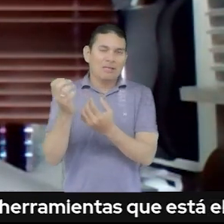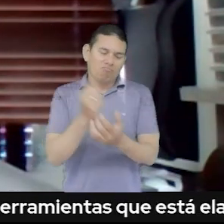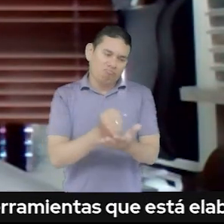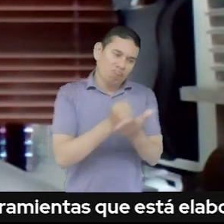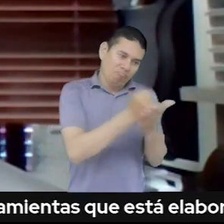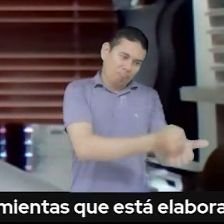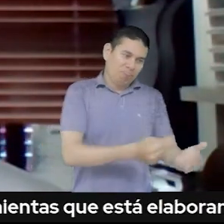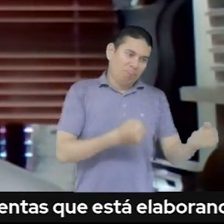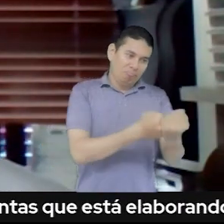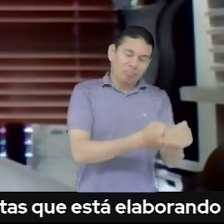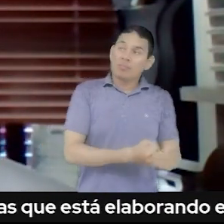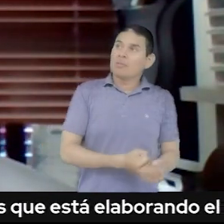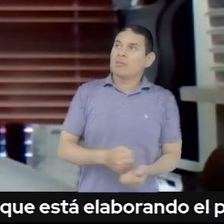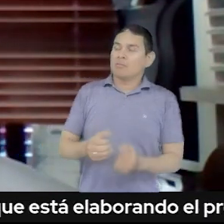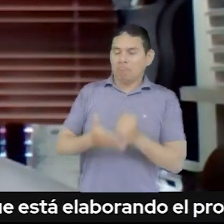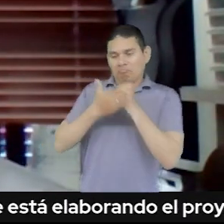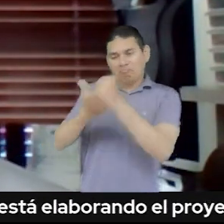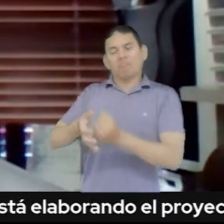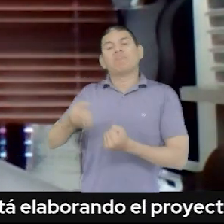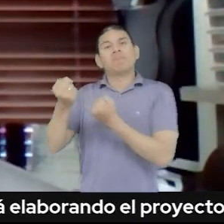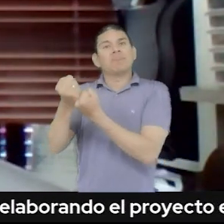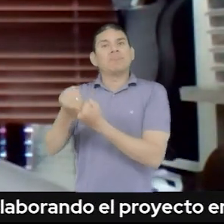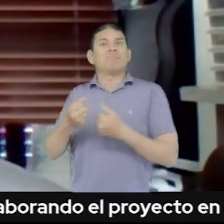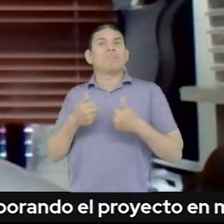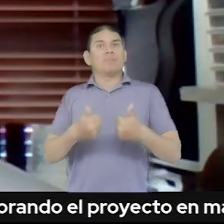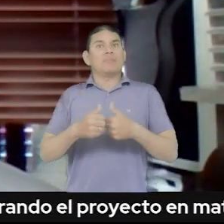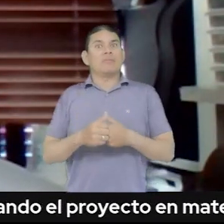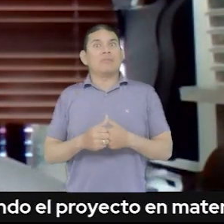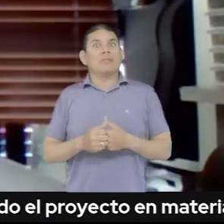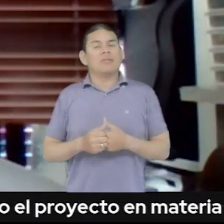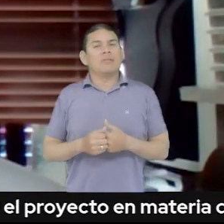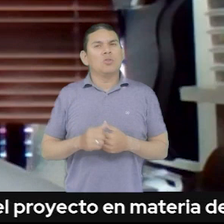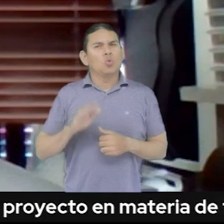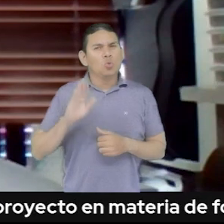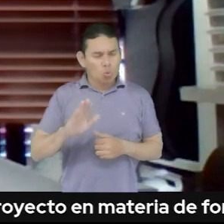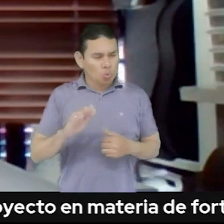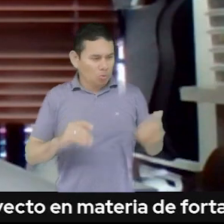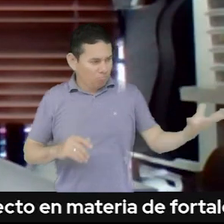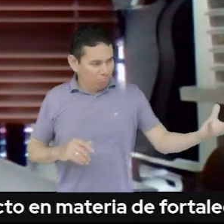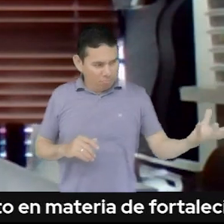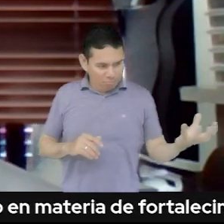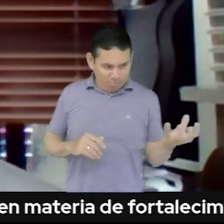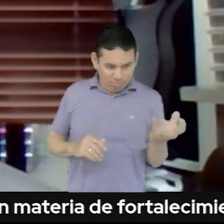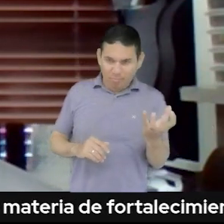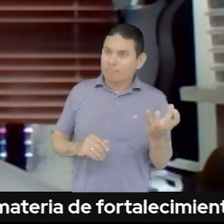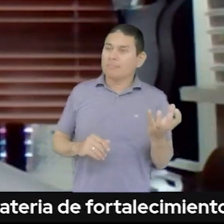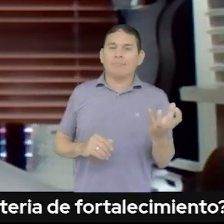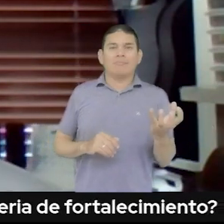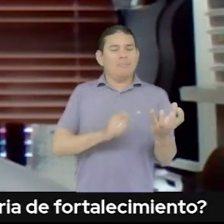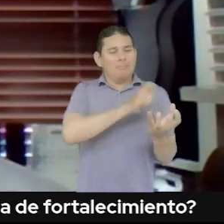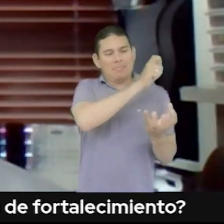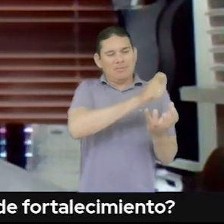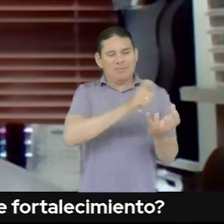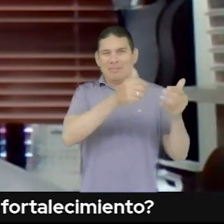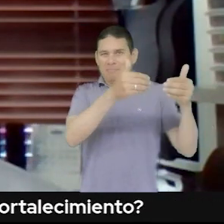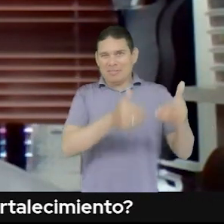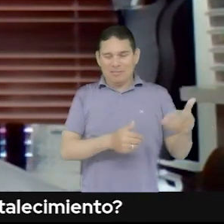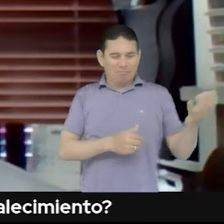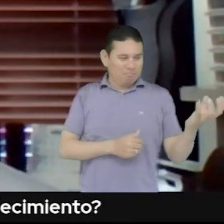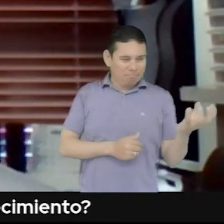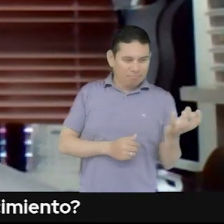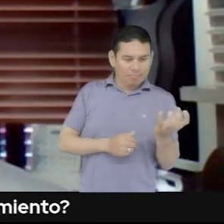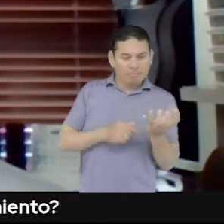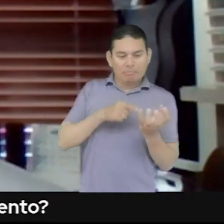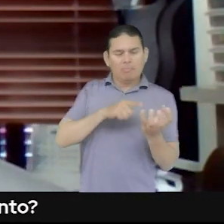que es el Sistema Nacional de Discapacidad con sus comités de discapacidad para que los actores que allí participan, gobierno y